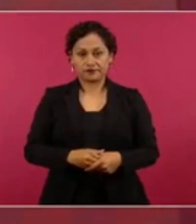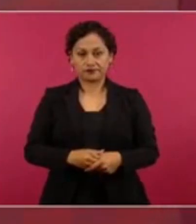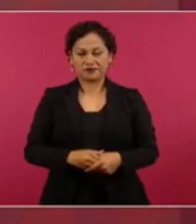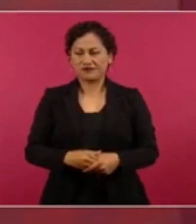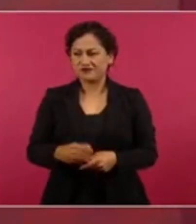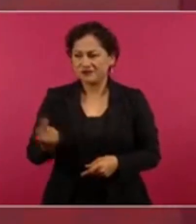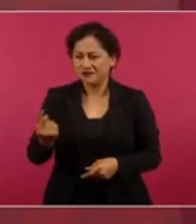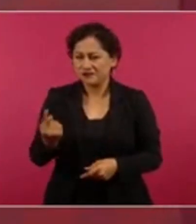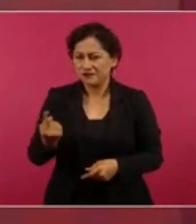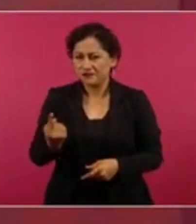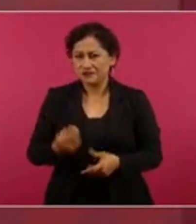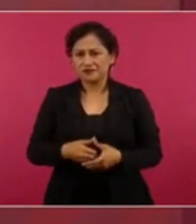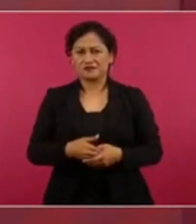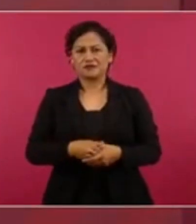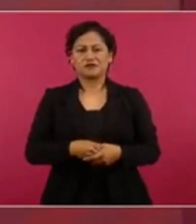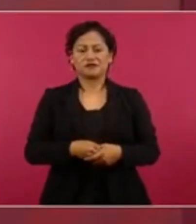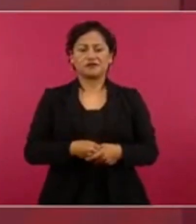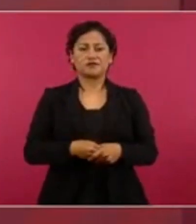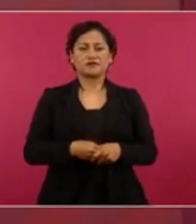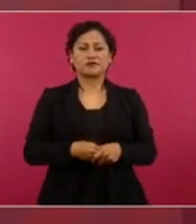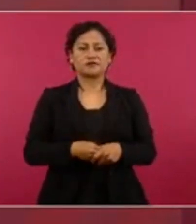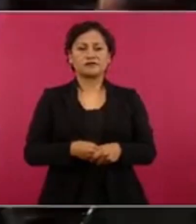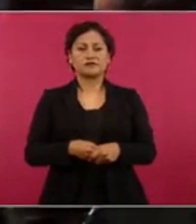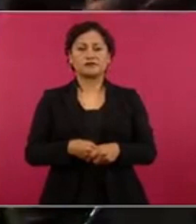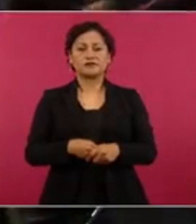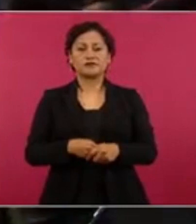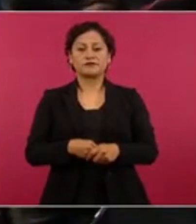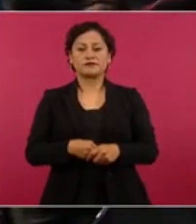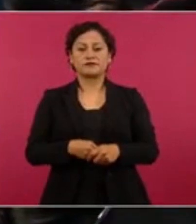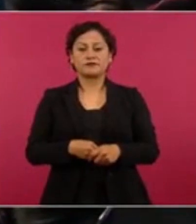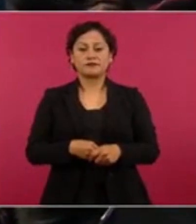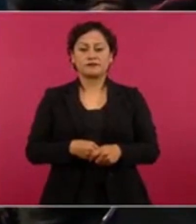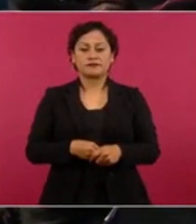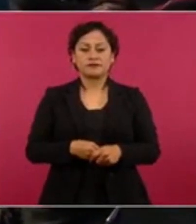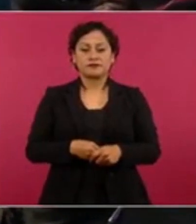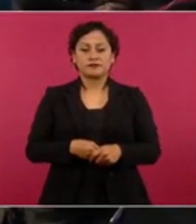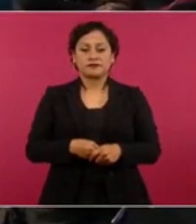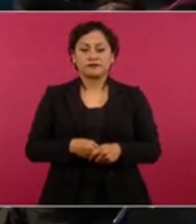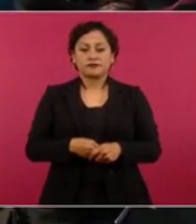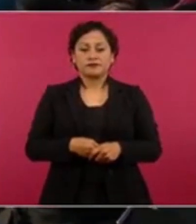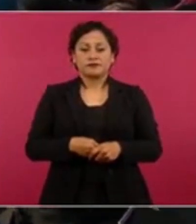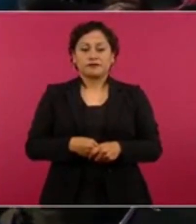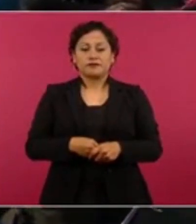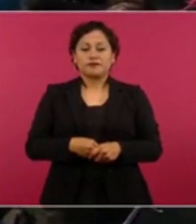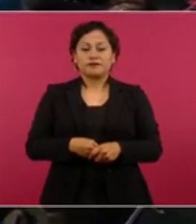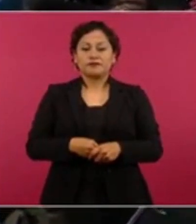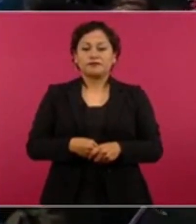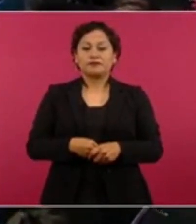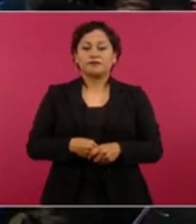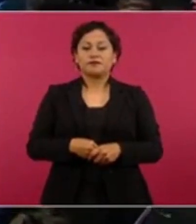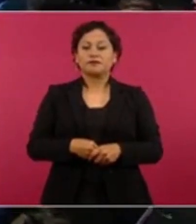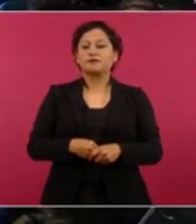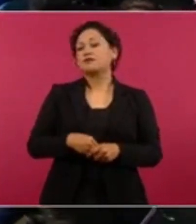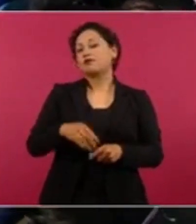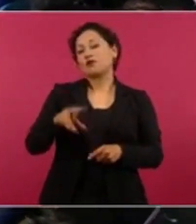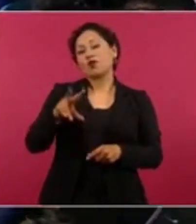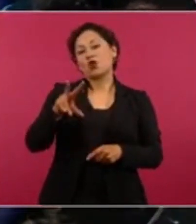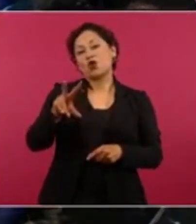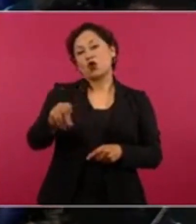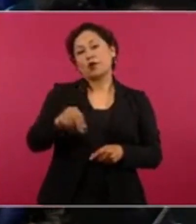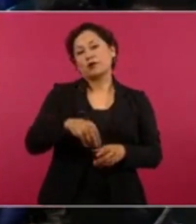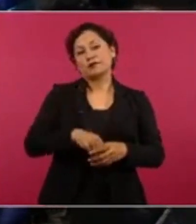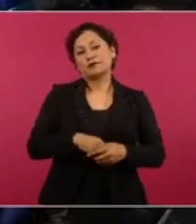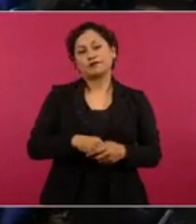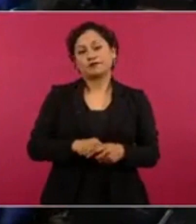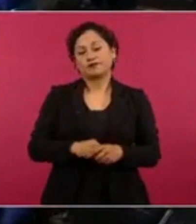¿Esa acción de que fueron trasladados a normalitos a la zona militar es cierta, está en el informe? No, no, lo que está en el